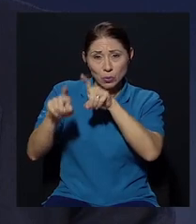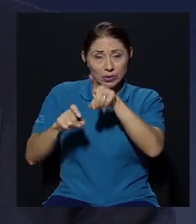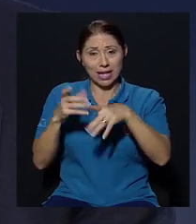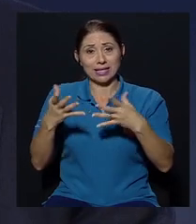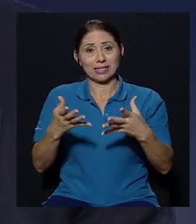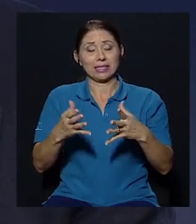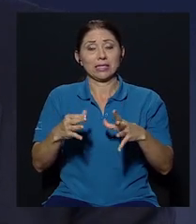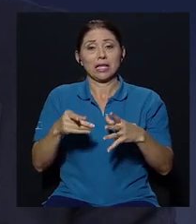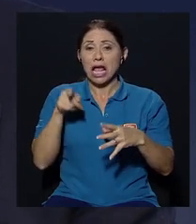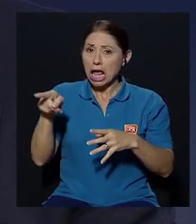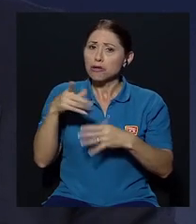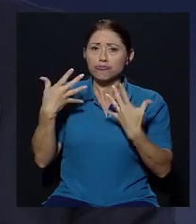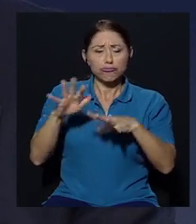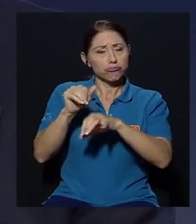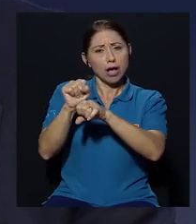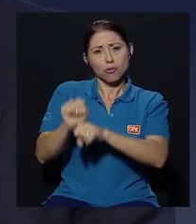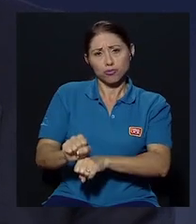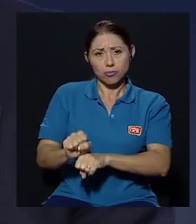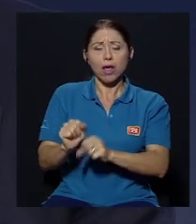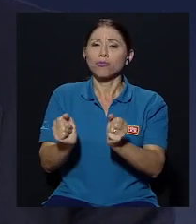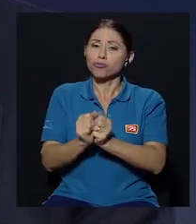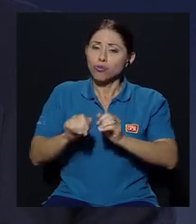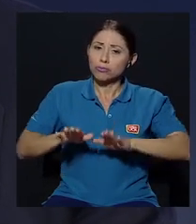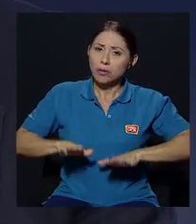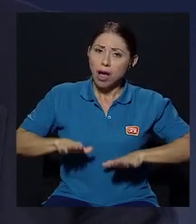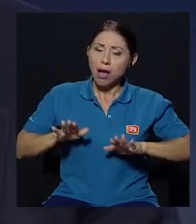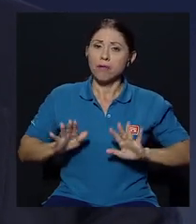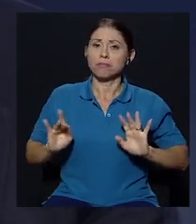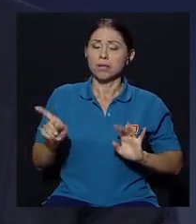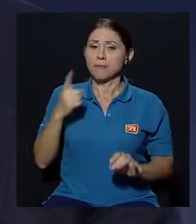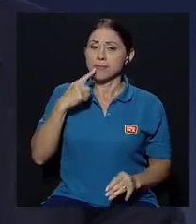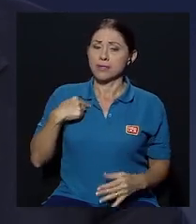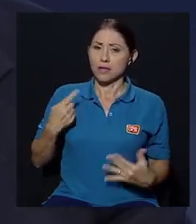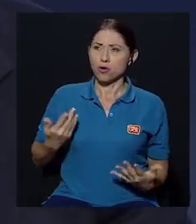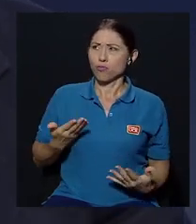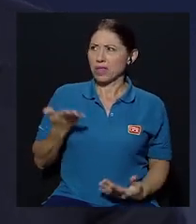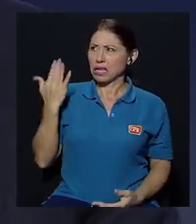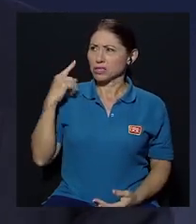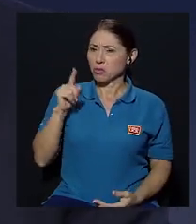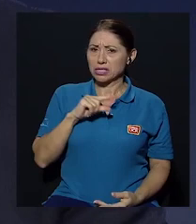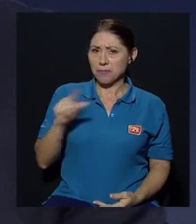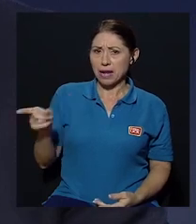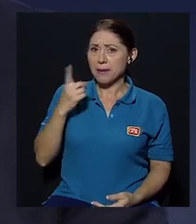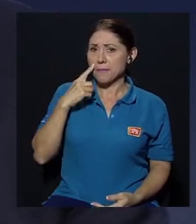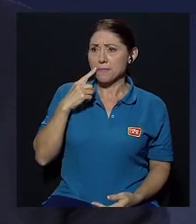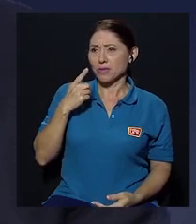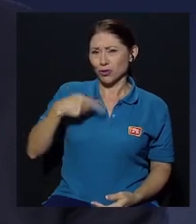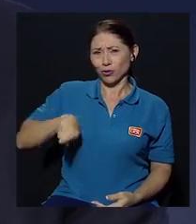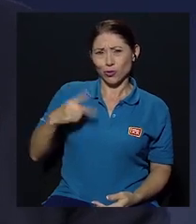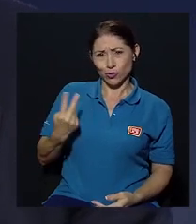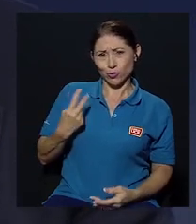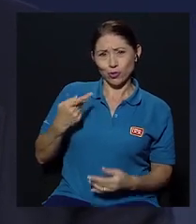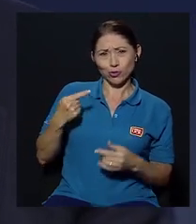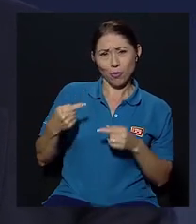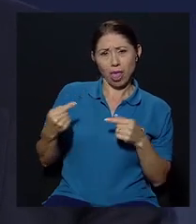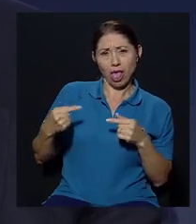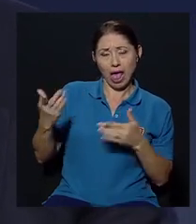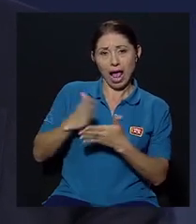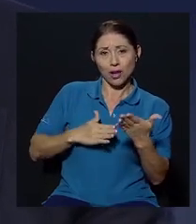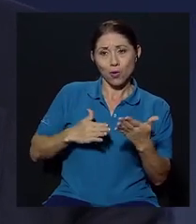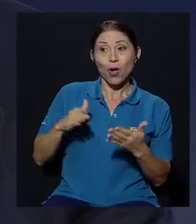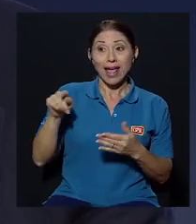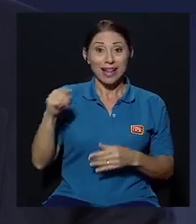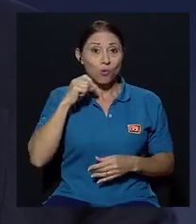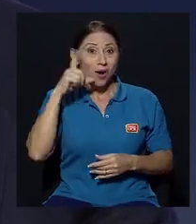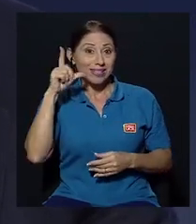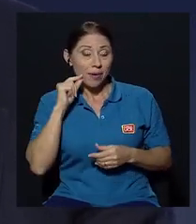está muy acostumbrado y con mucha tranquilidad me dijo hace una semana que diferimos en algo me escribió por el